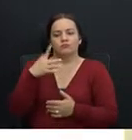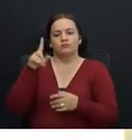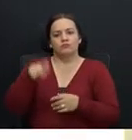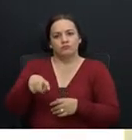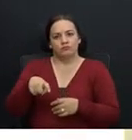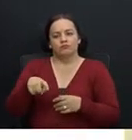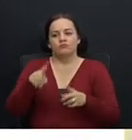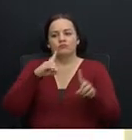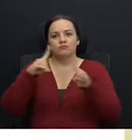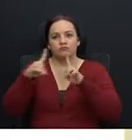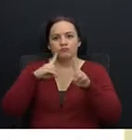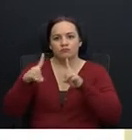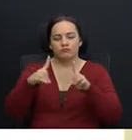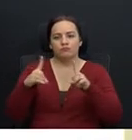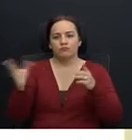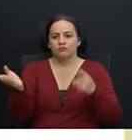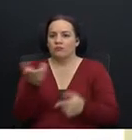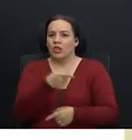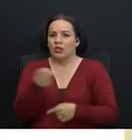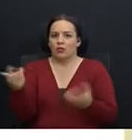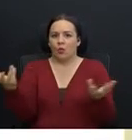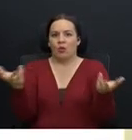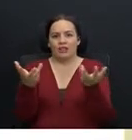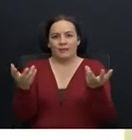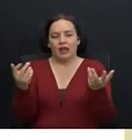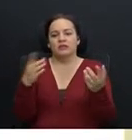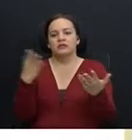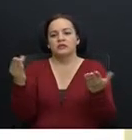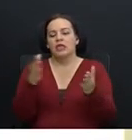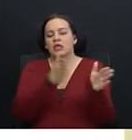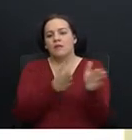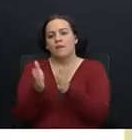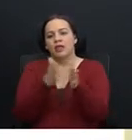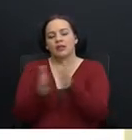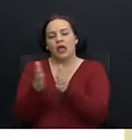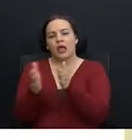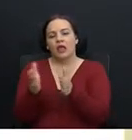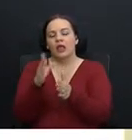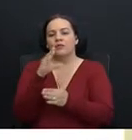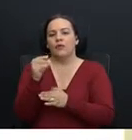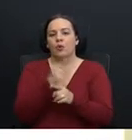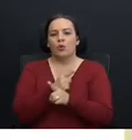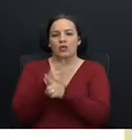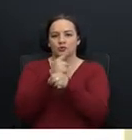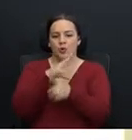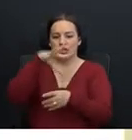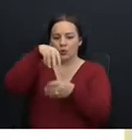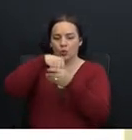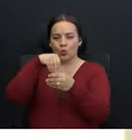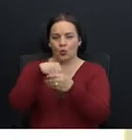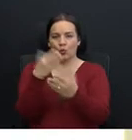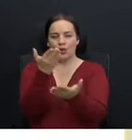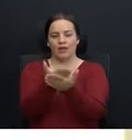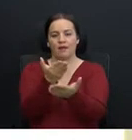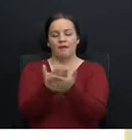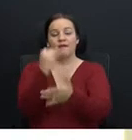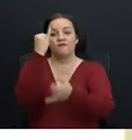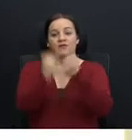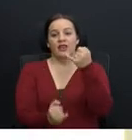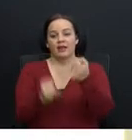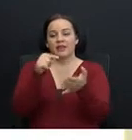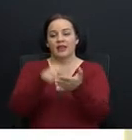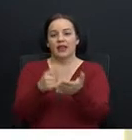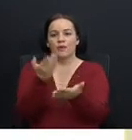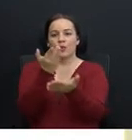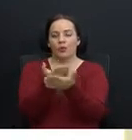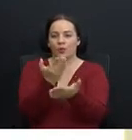y un replanteamiento de las regulaciones que se incluyen en la propuesta. Finalmente, en la propuesta